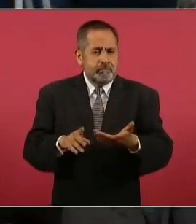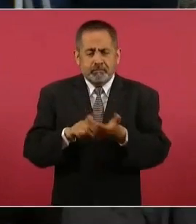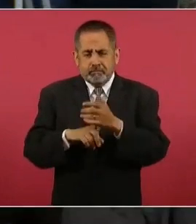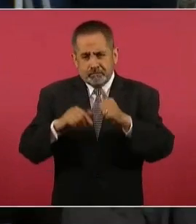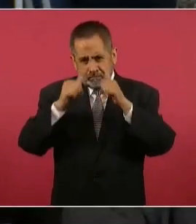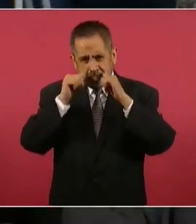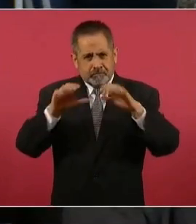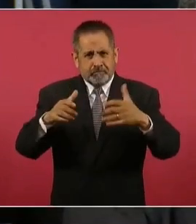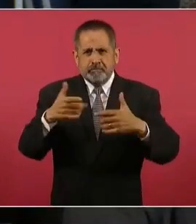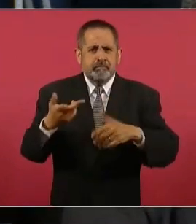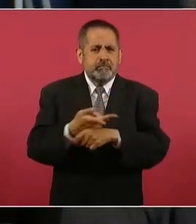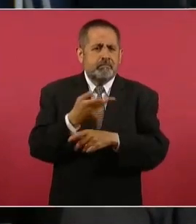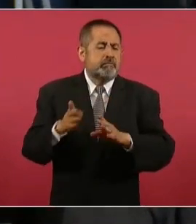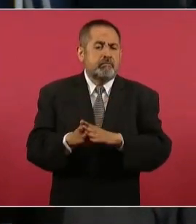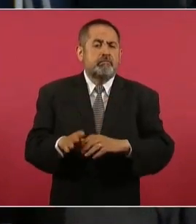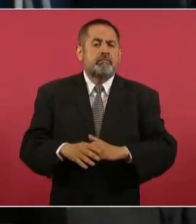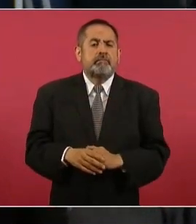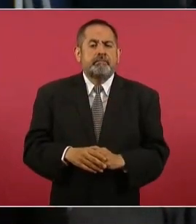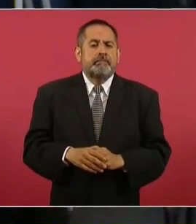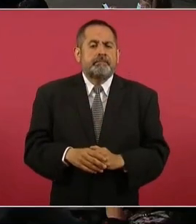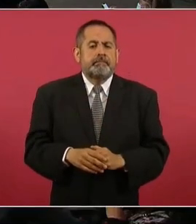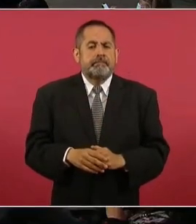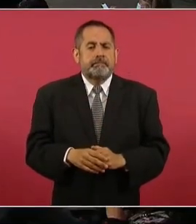salud pública, presidente. Sí,